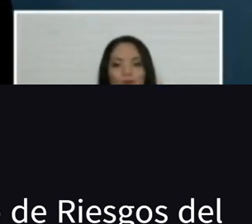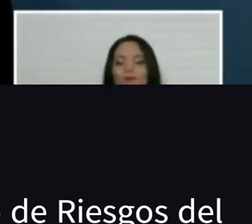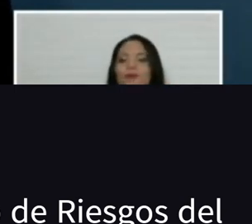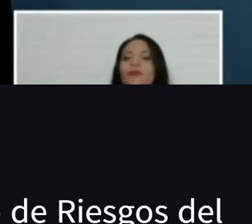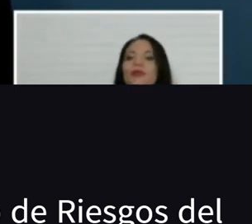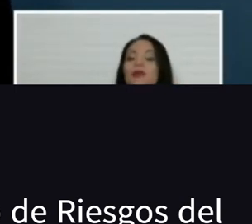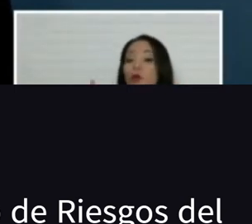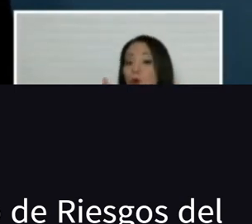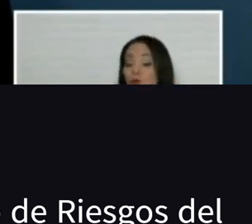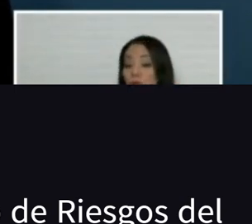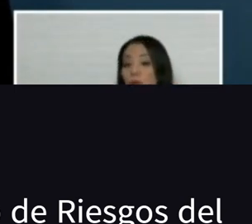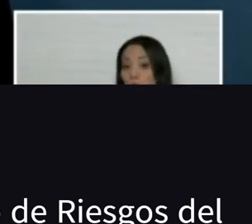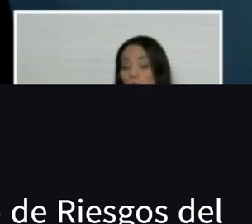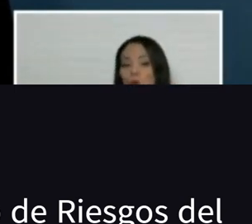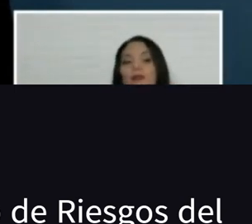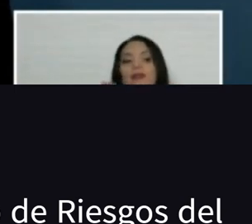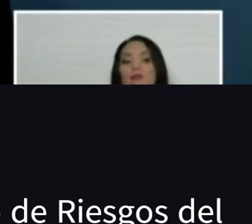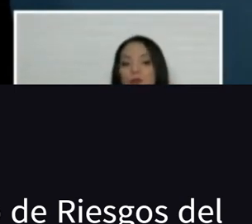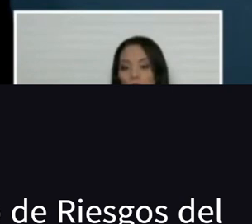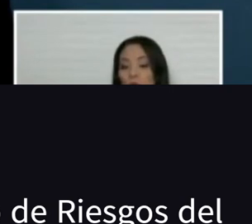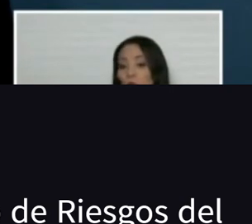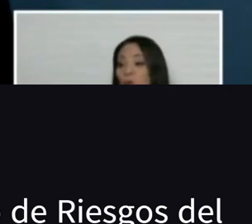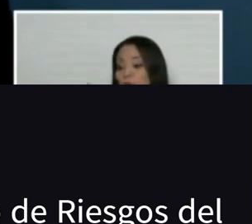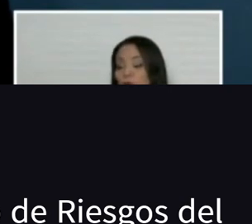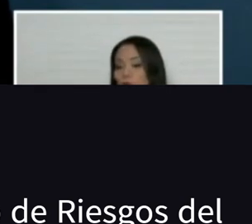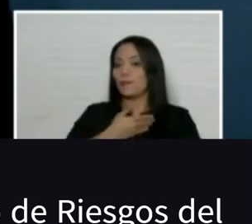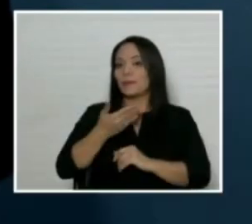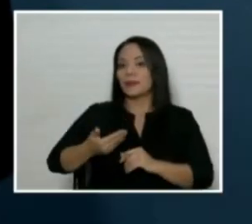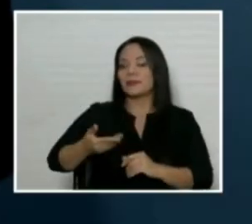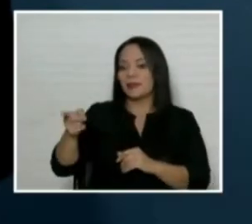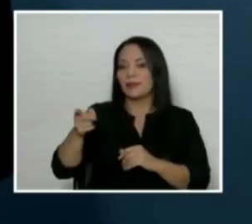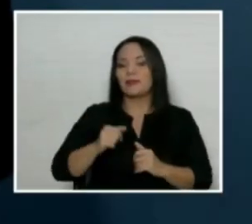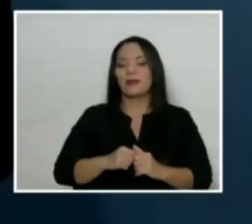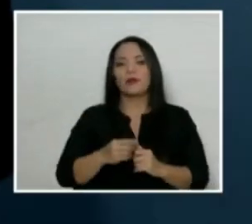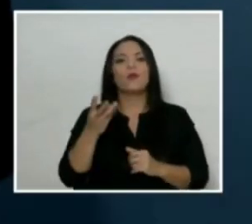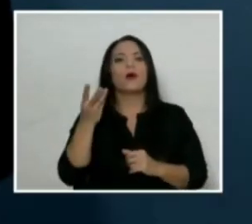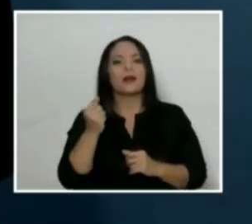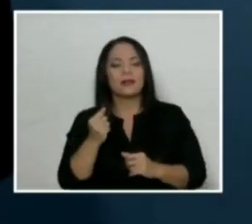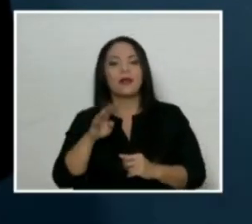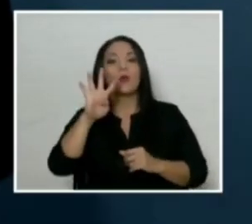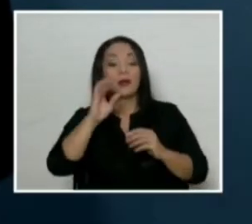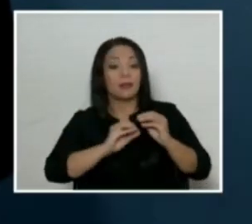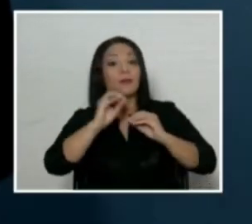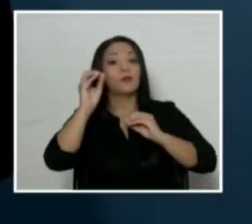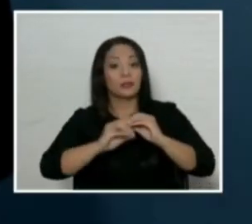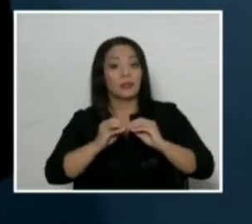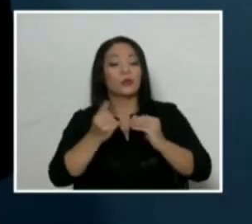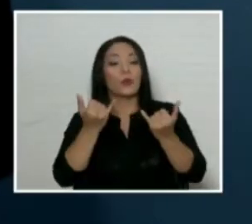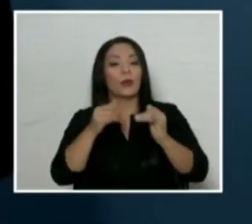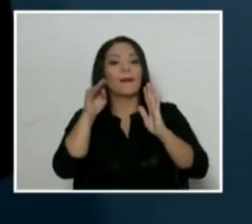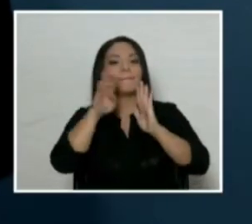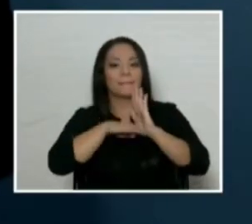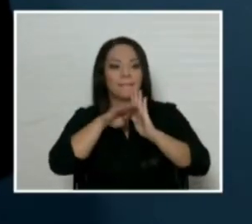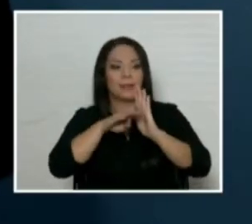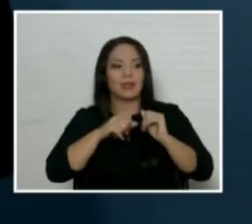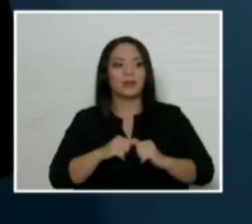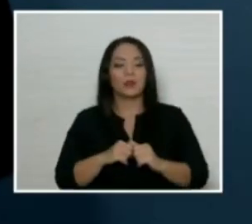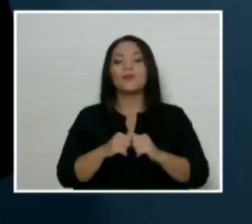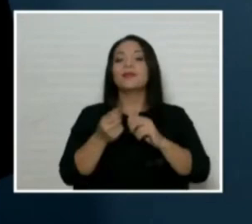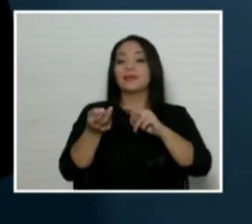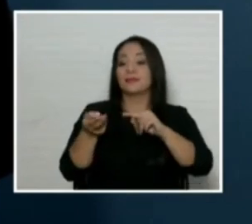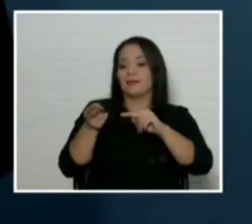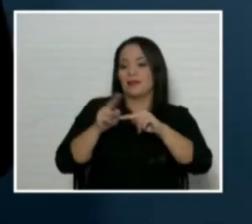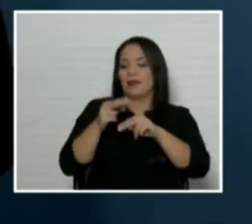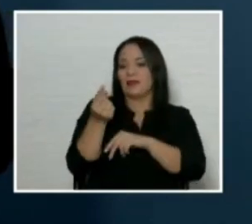el costo del seguro tendrá una disminución, como lo mencionó el señor presidente, de un 40% sobre la tarifa